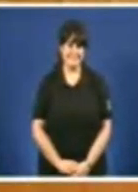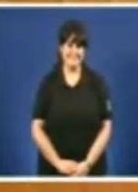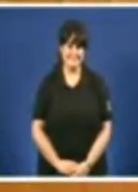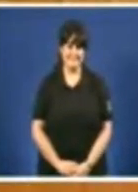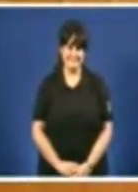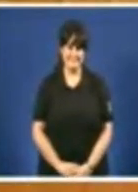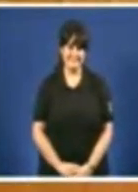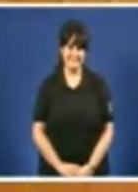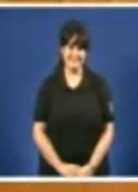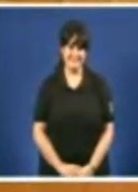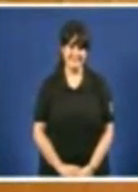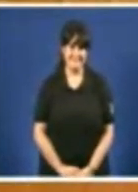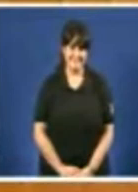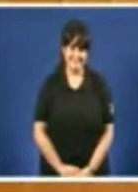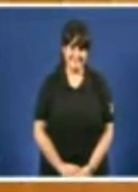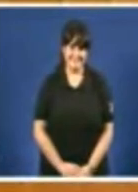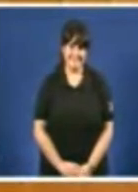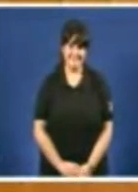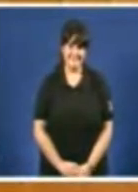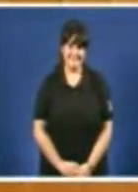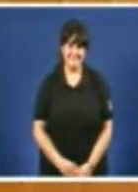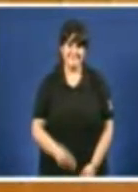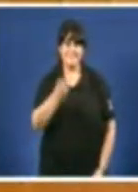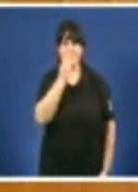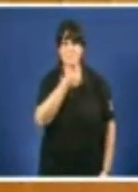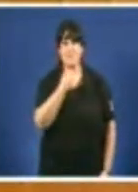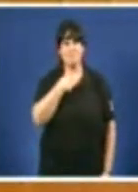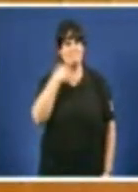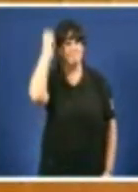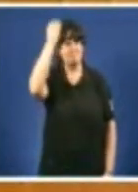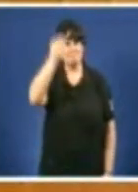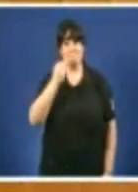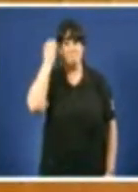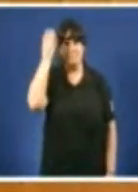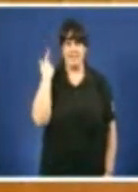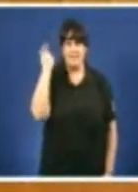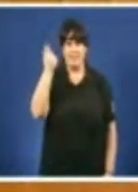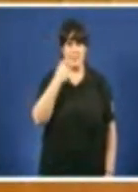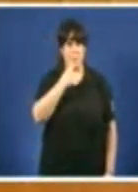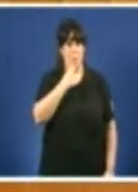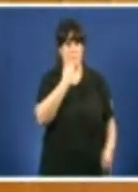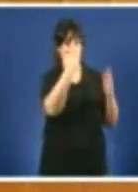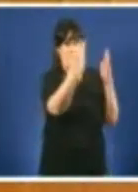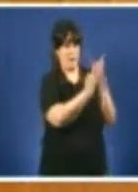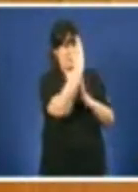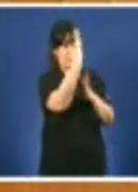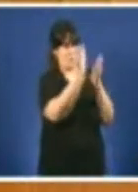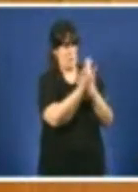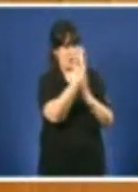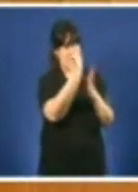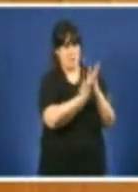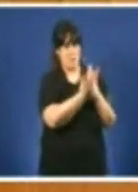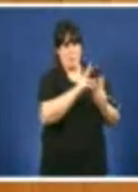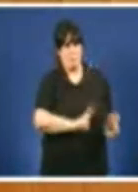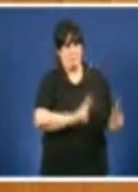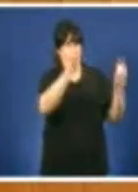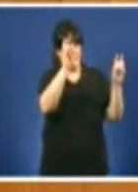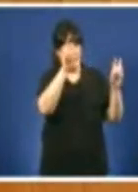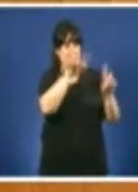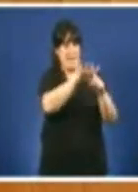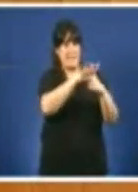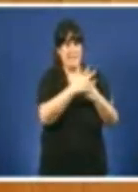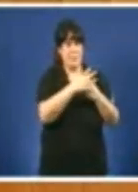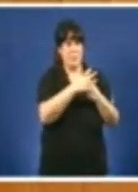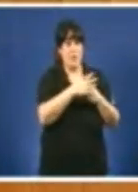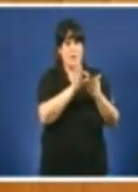Ben, eu creo que foi, acabamos de escoitar unha exposición da alarmante situación dos